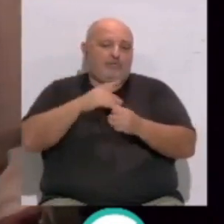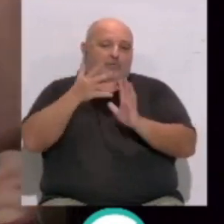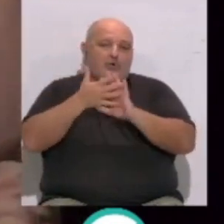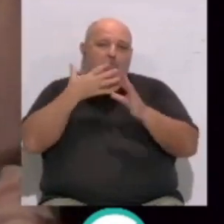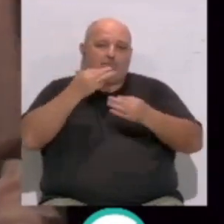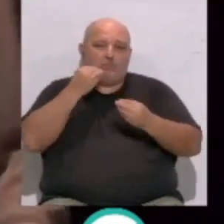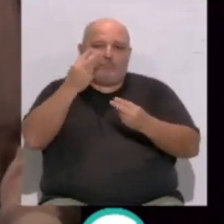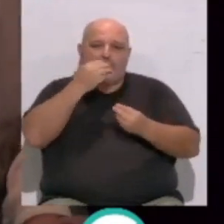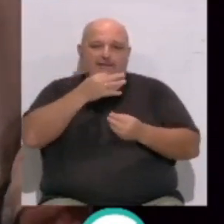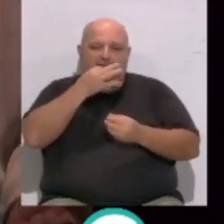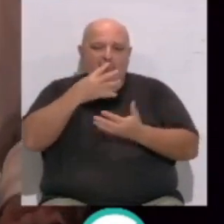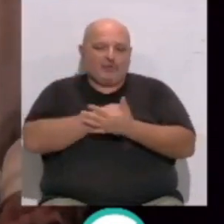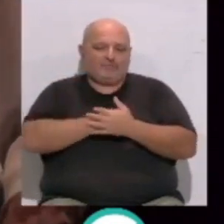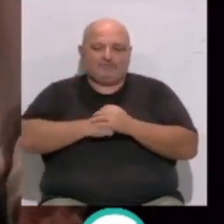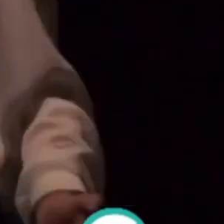Gracias por estar ahí.